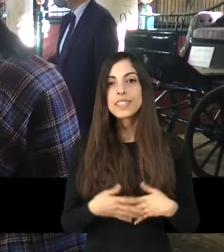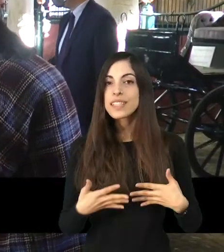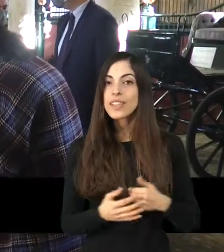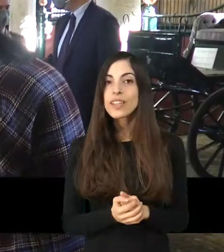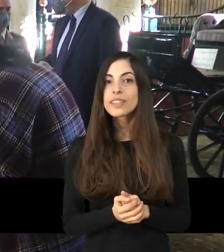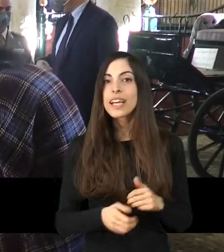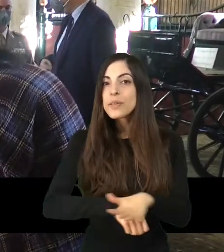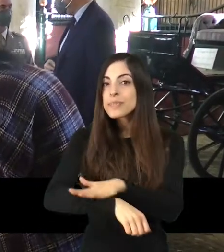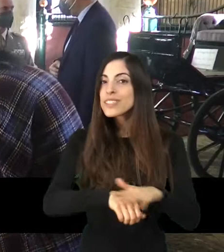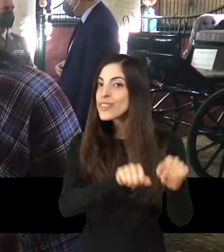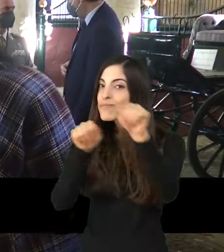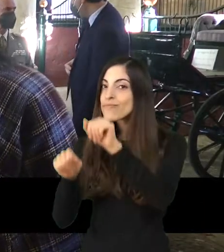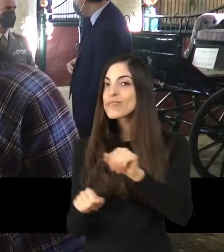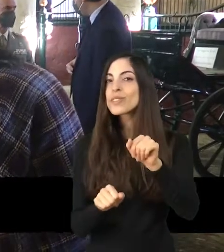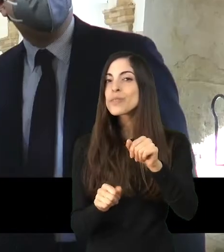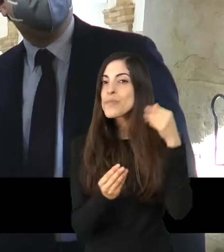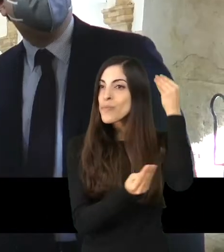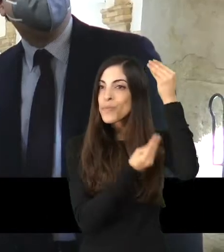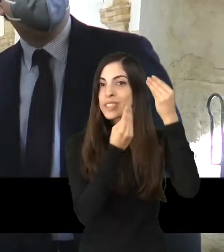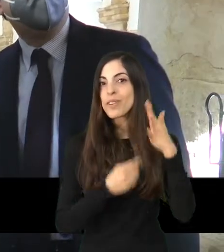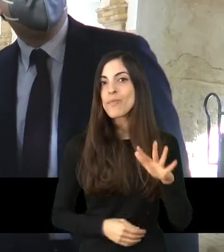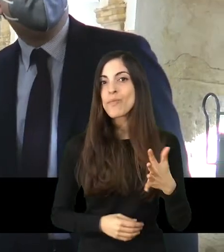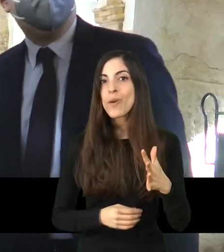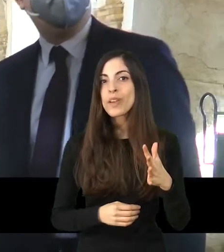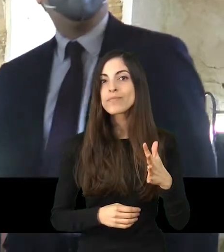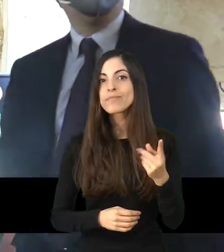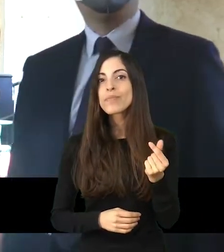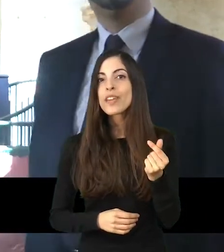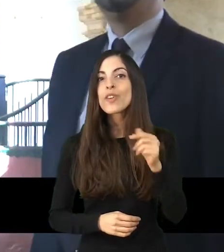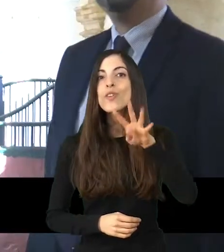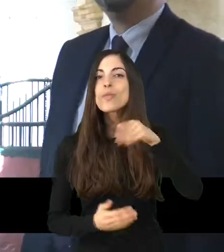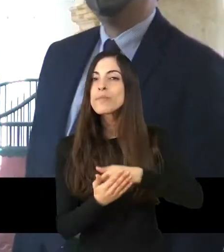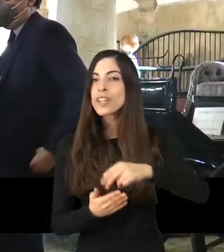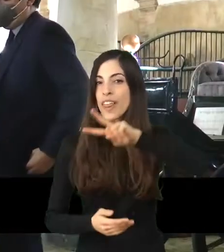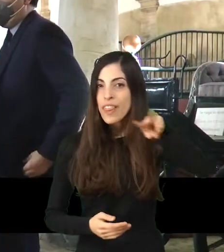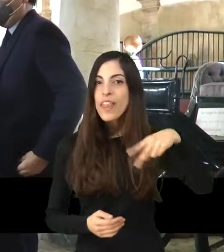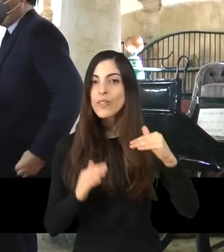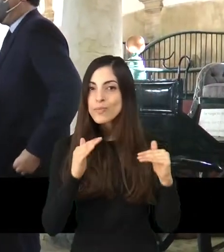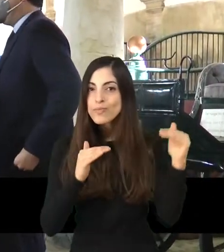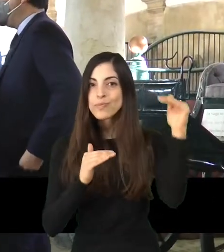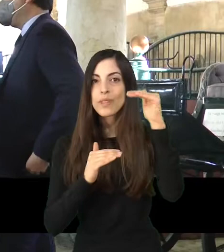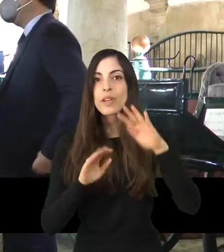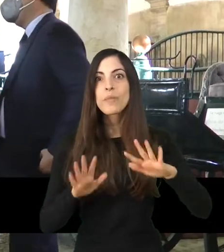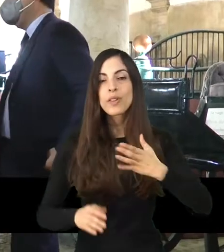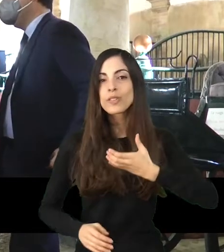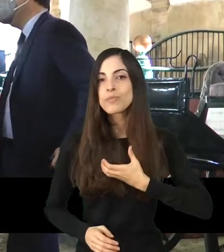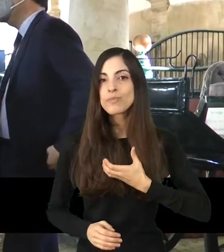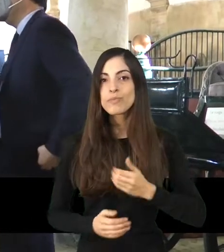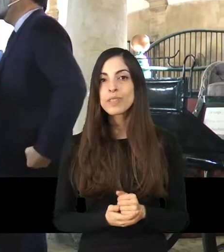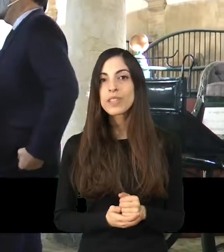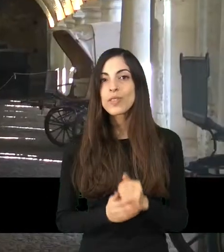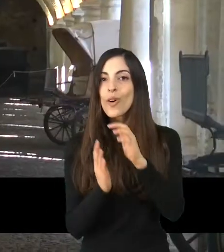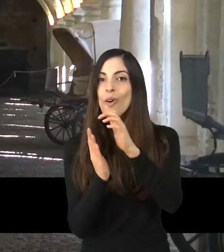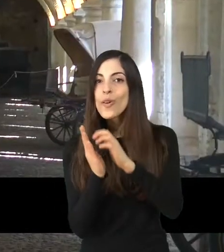De hecho, el Ministerio de Defensa estima que el precio superaría los 9 millones de euros, mientras que el Ayuntamiento lo rebaja hasta los 2